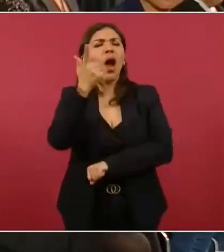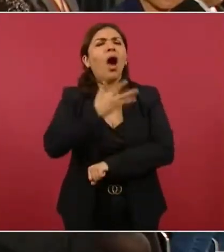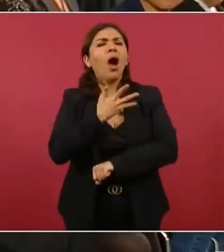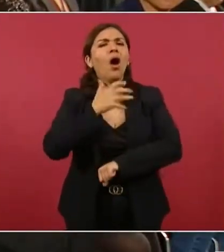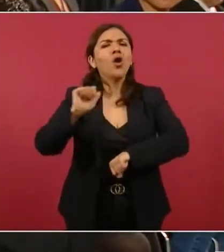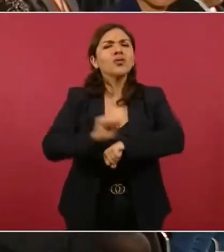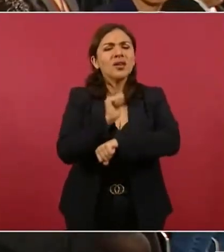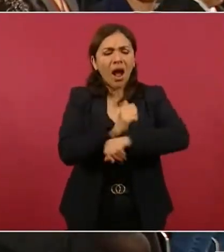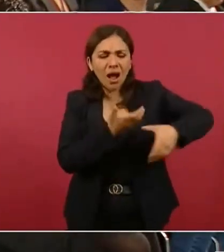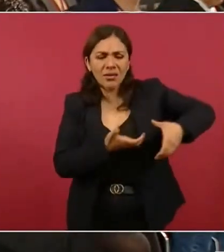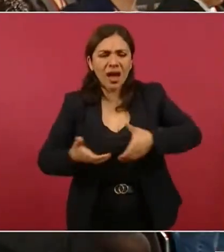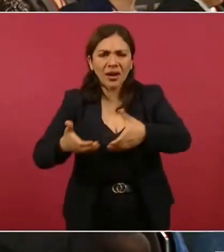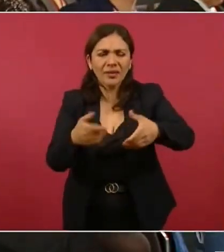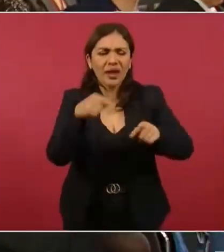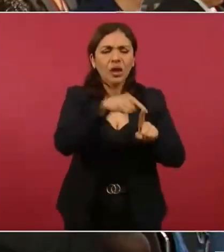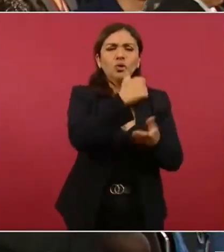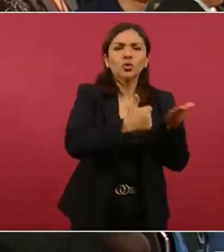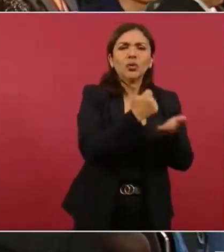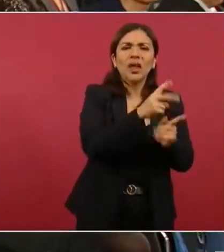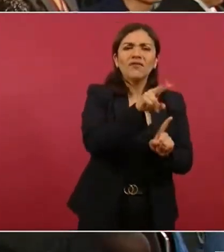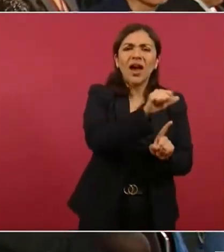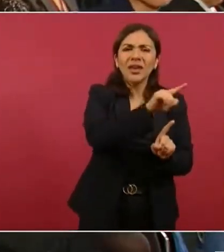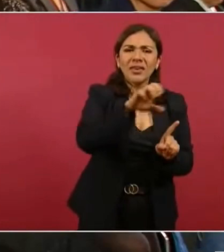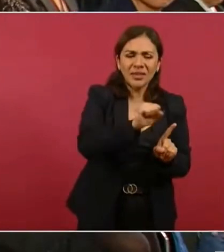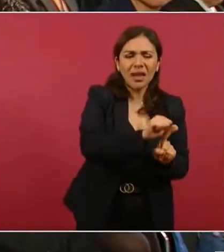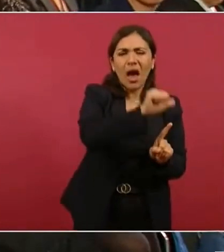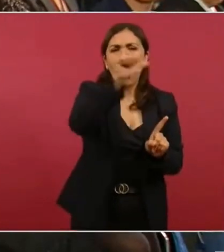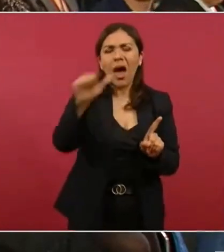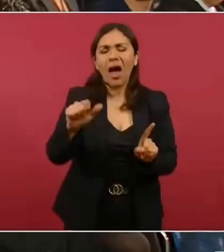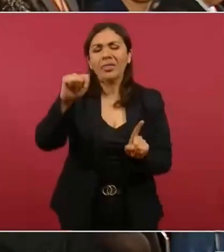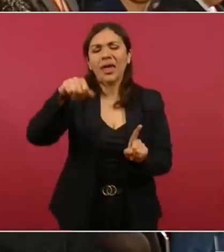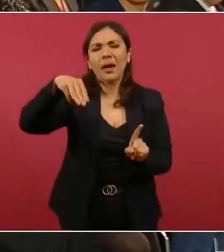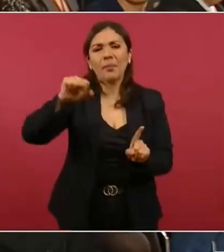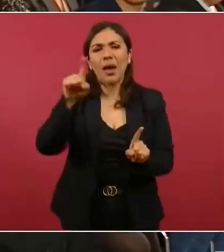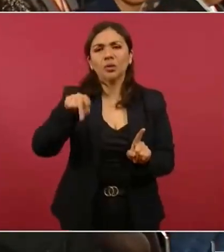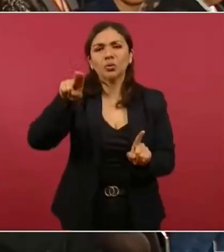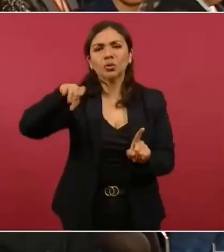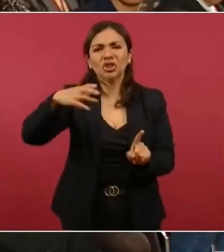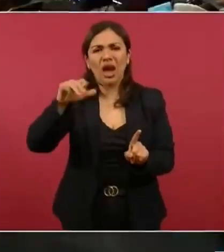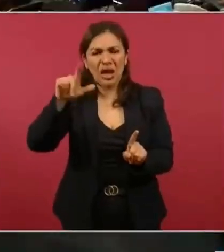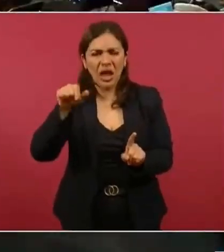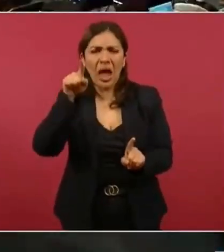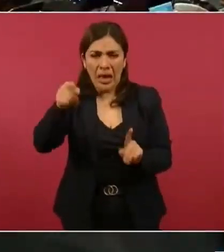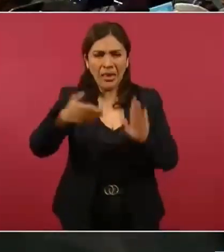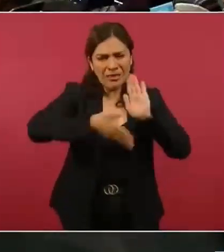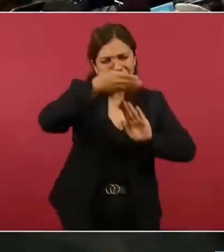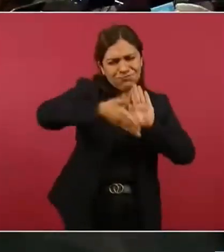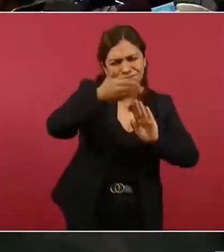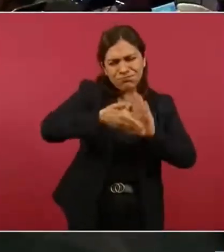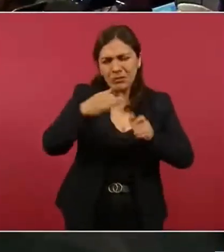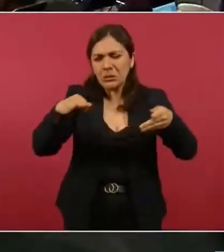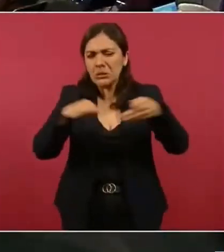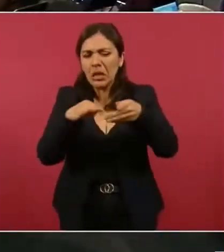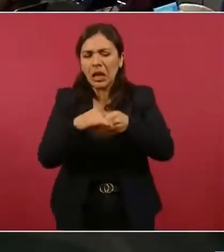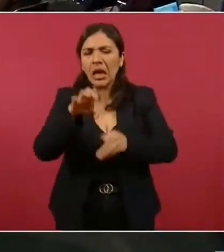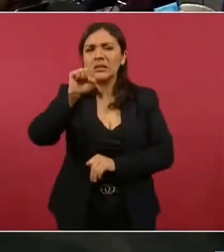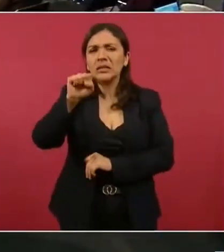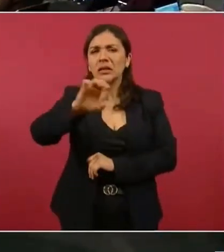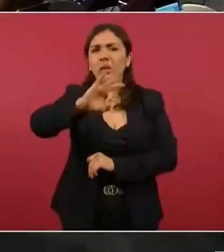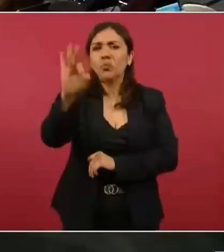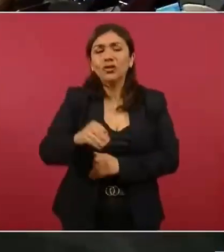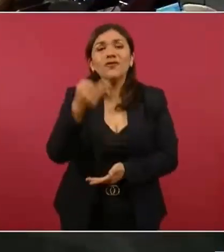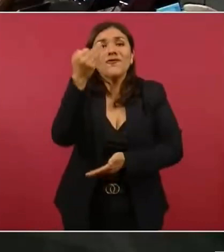de Ciudad Valles a Tamazunchale. A simple vista se ve como un avance de un 60% y viene lo más